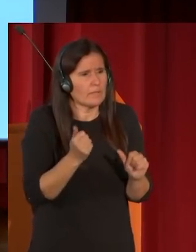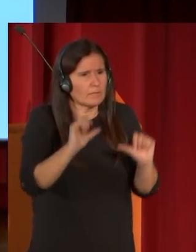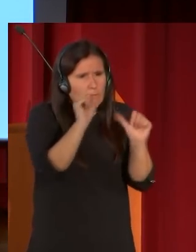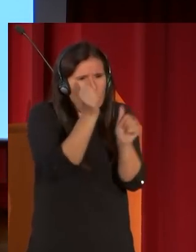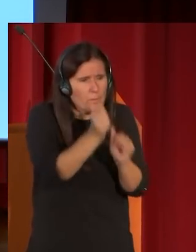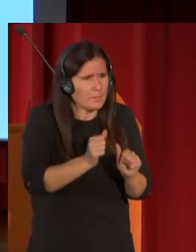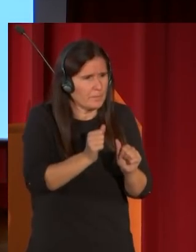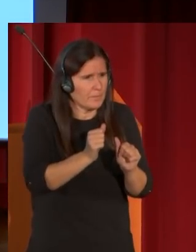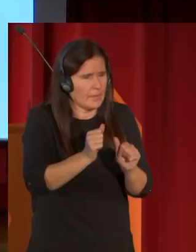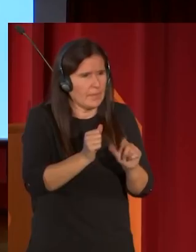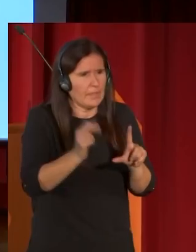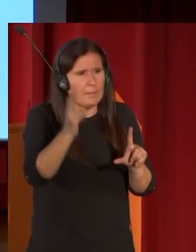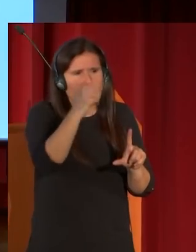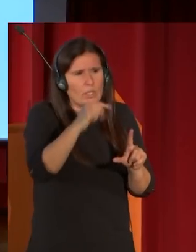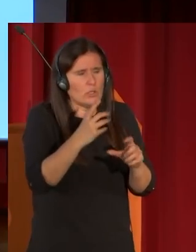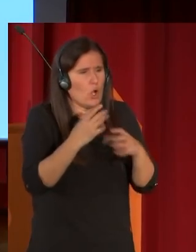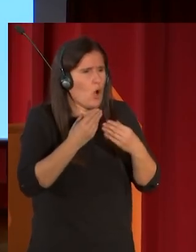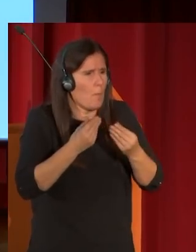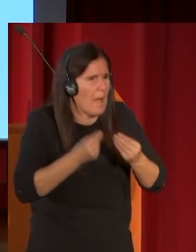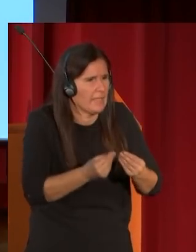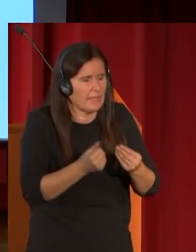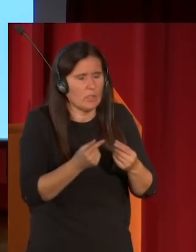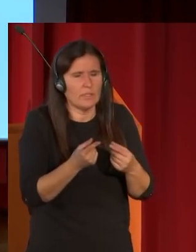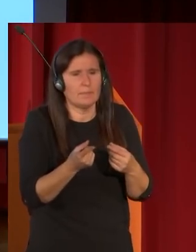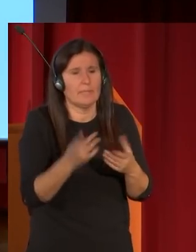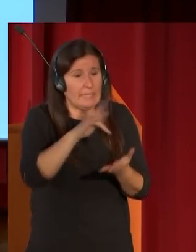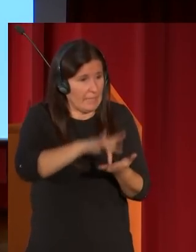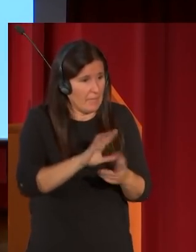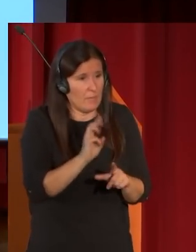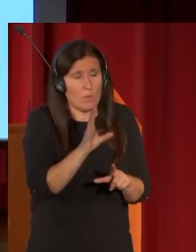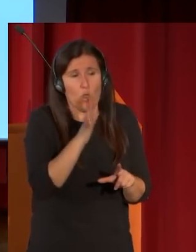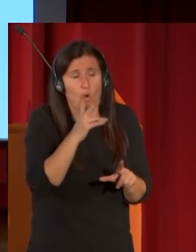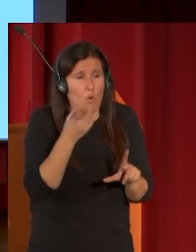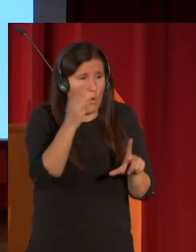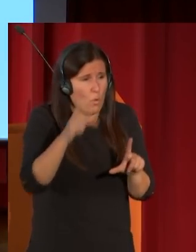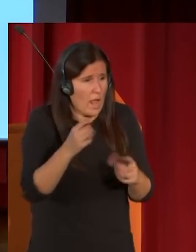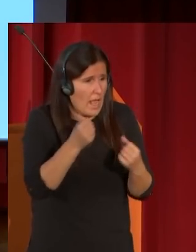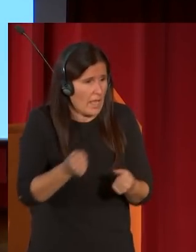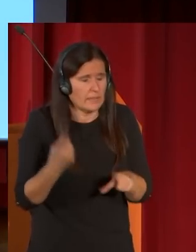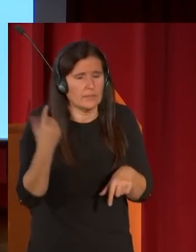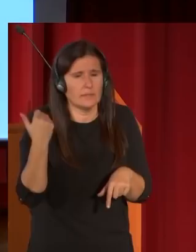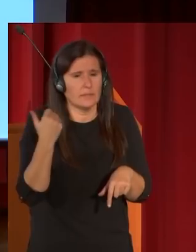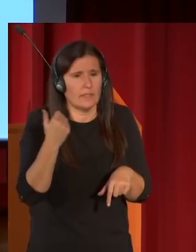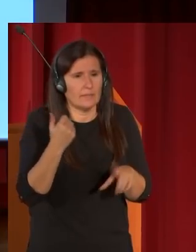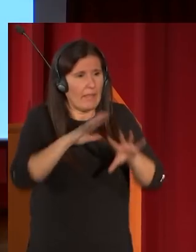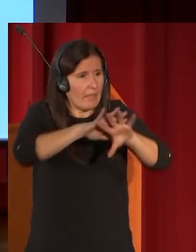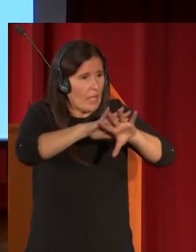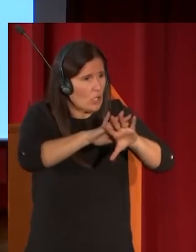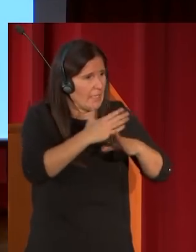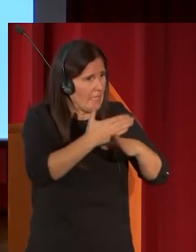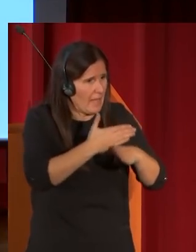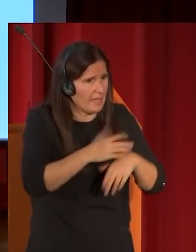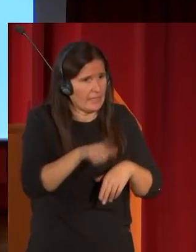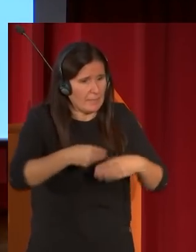pictóricas compactas en donde interviene el guas sobre todo aquí estas celosías de madera también estos tapices